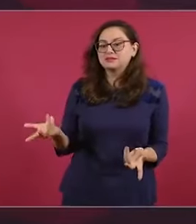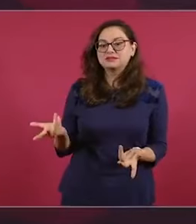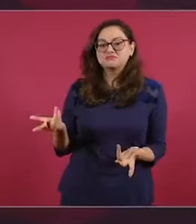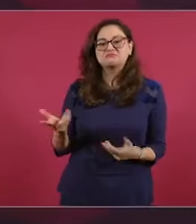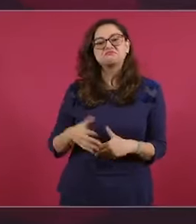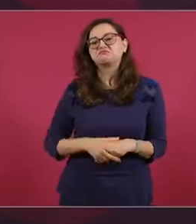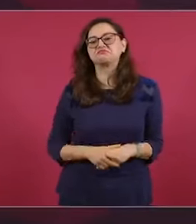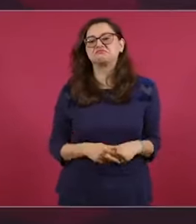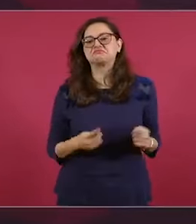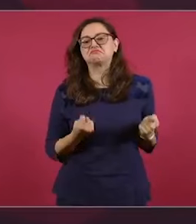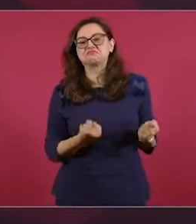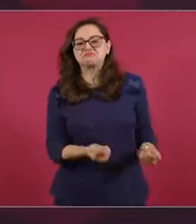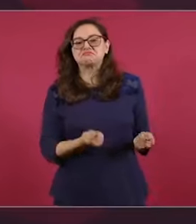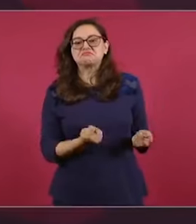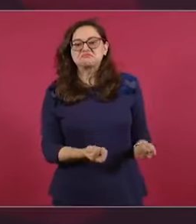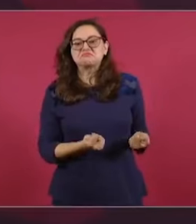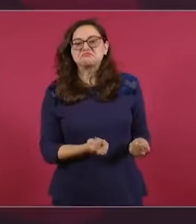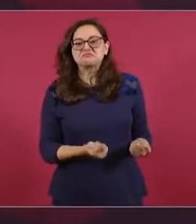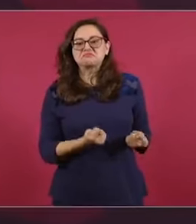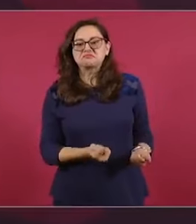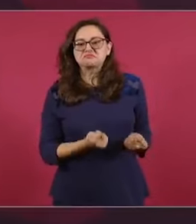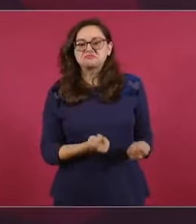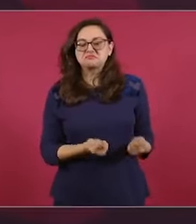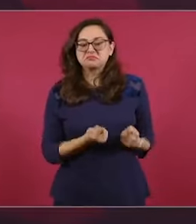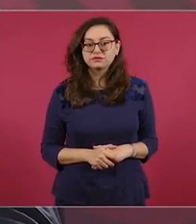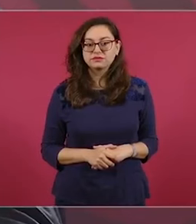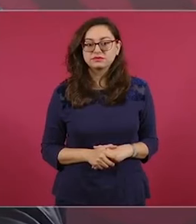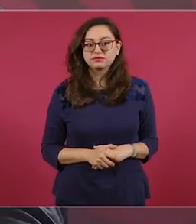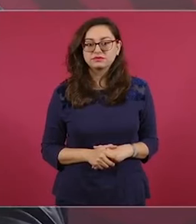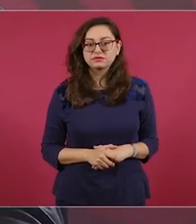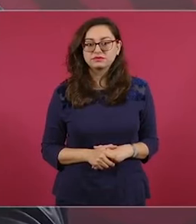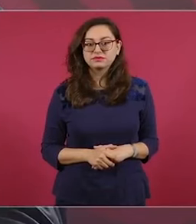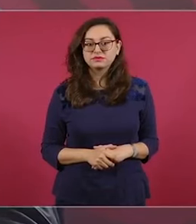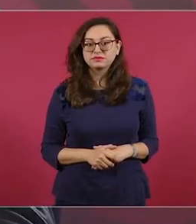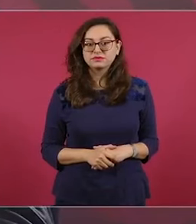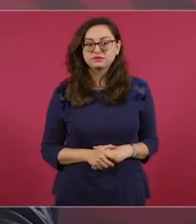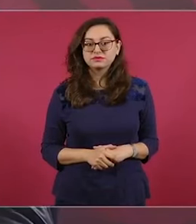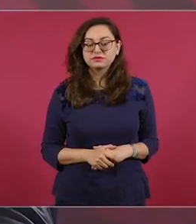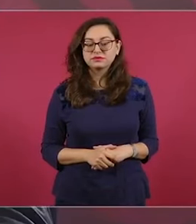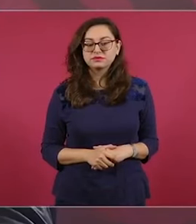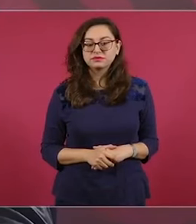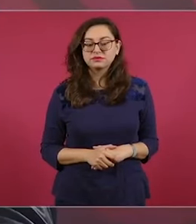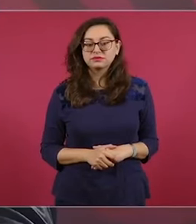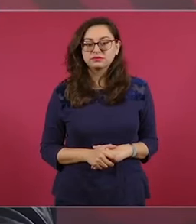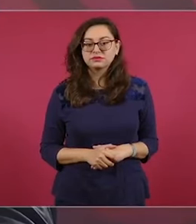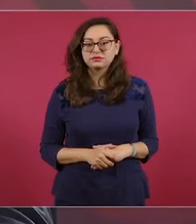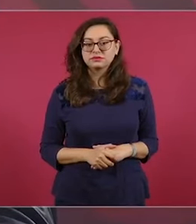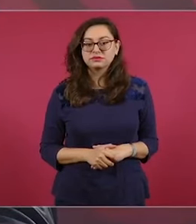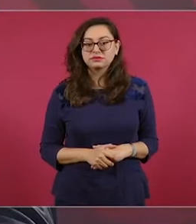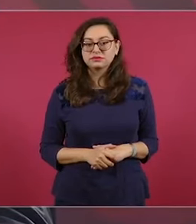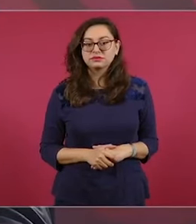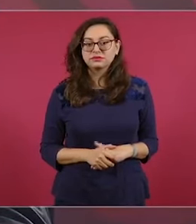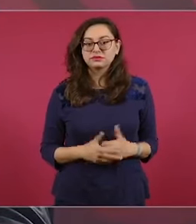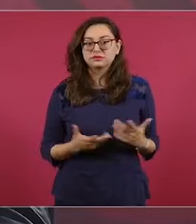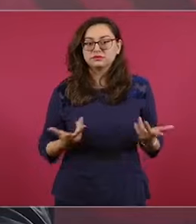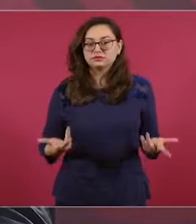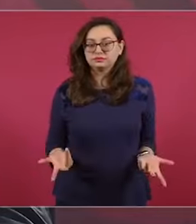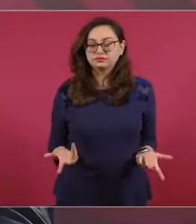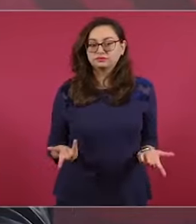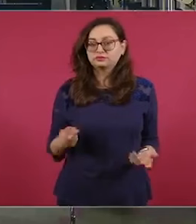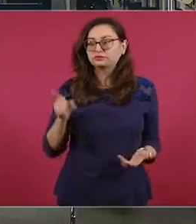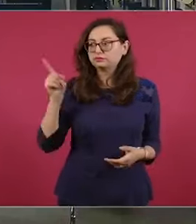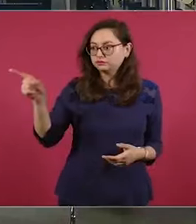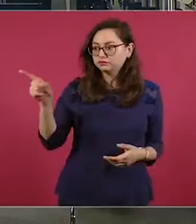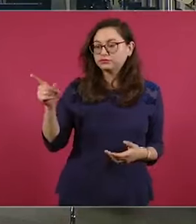ya le dieron la razón a la Hacienda Pública,